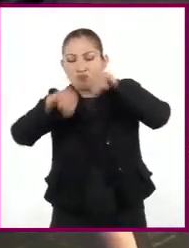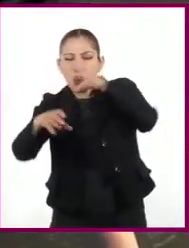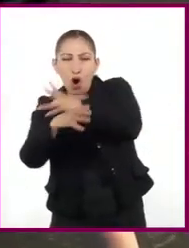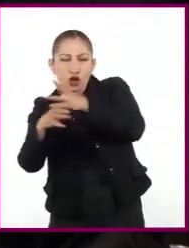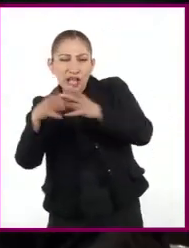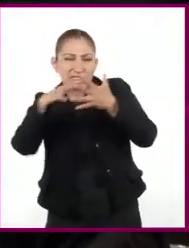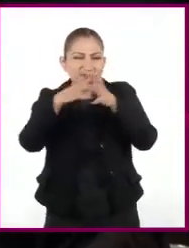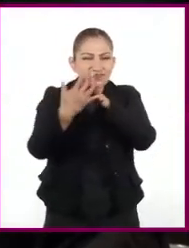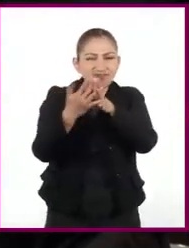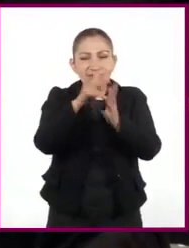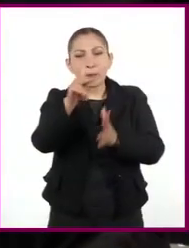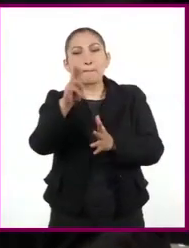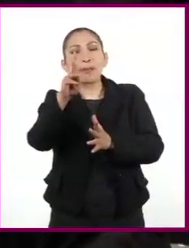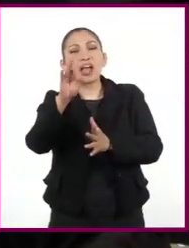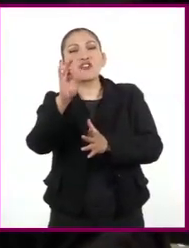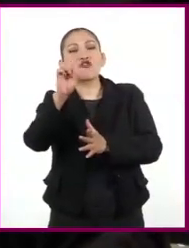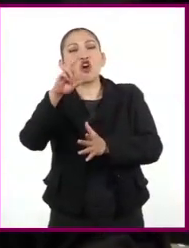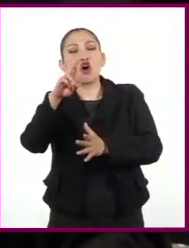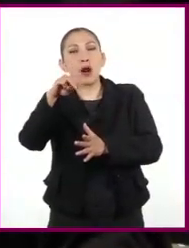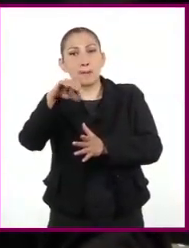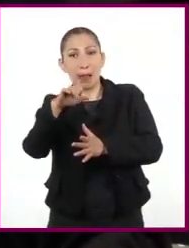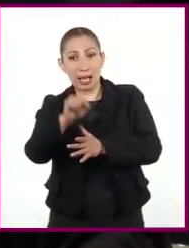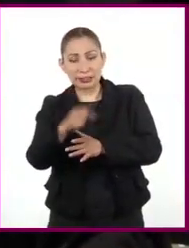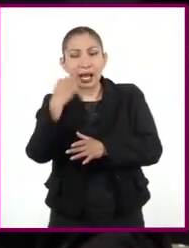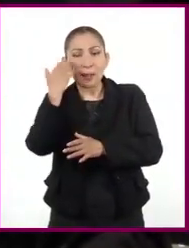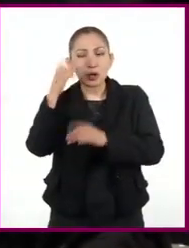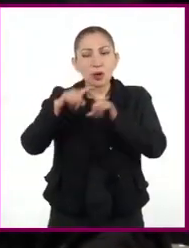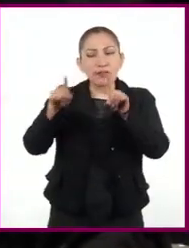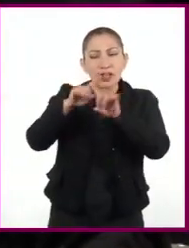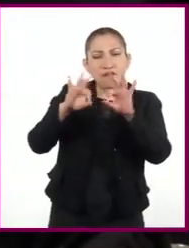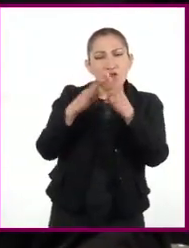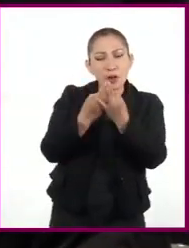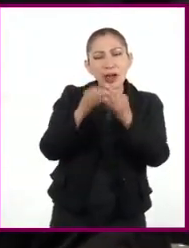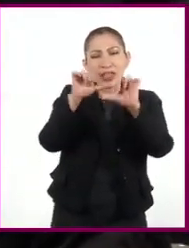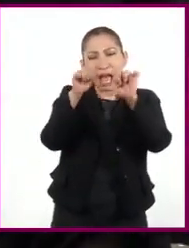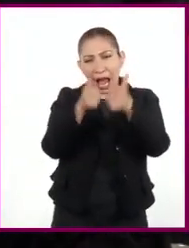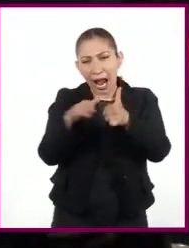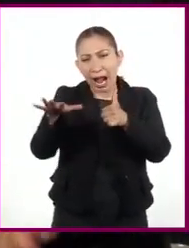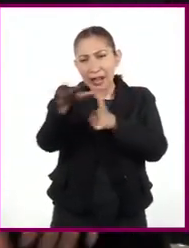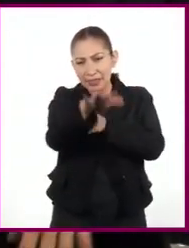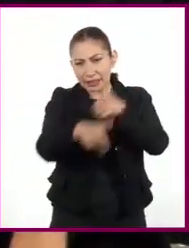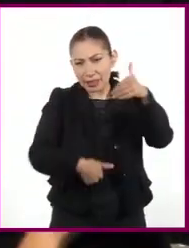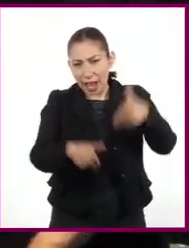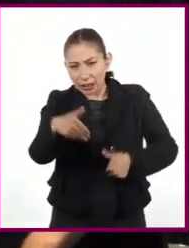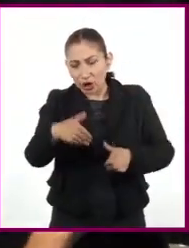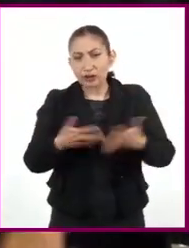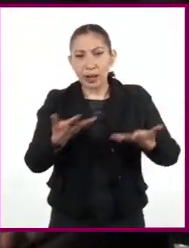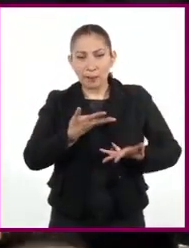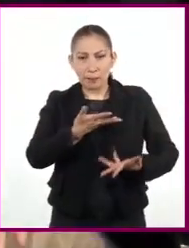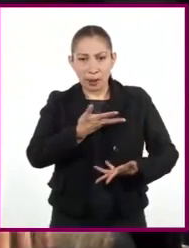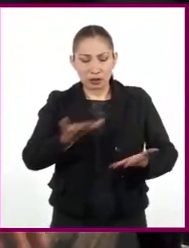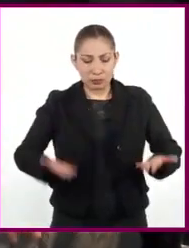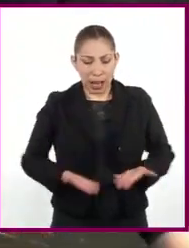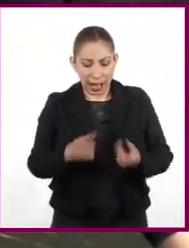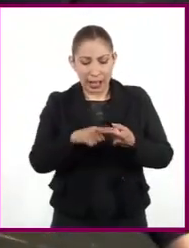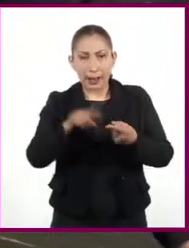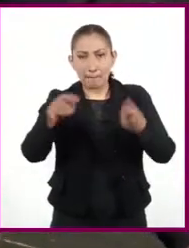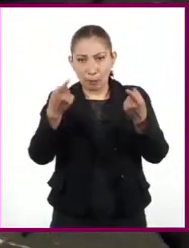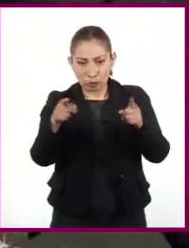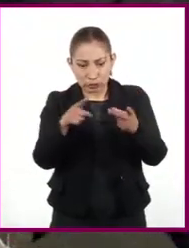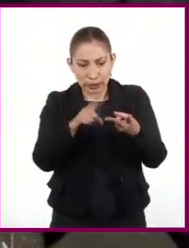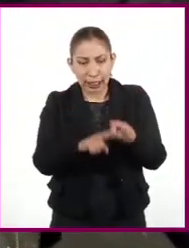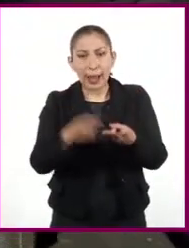lo que queríamos era integrar diferentes estilos de las artes escénicas. Para ello hemos contado con bailaoras, con músicos,